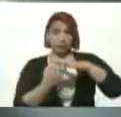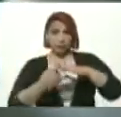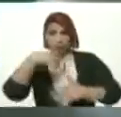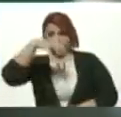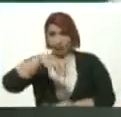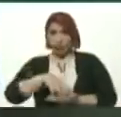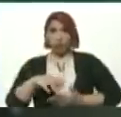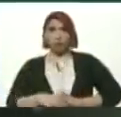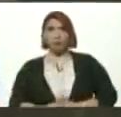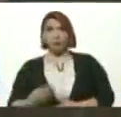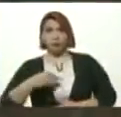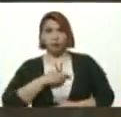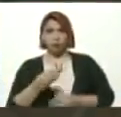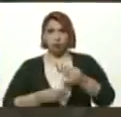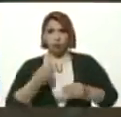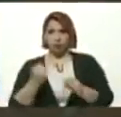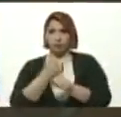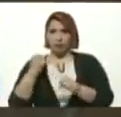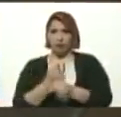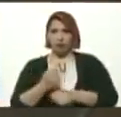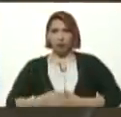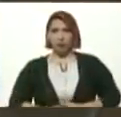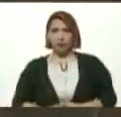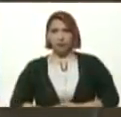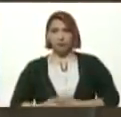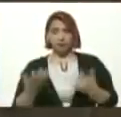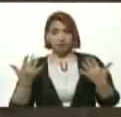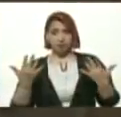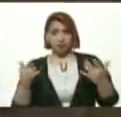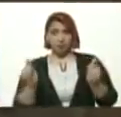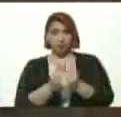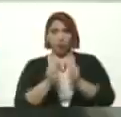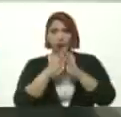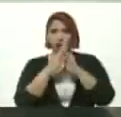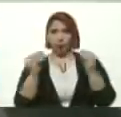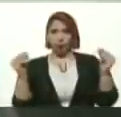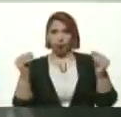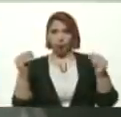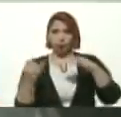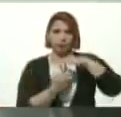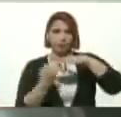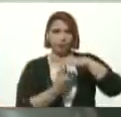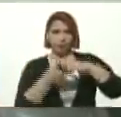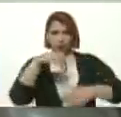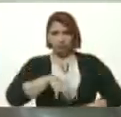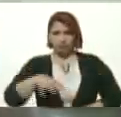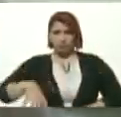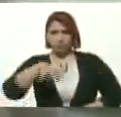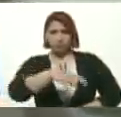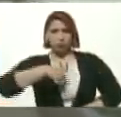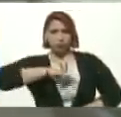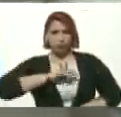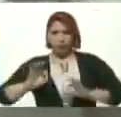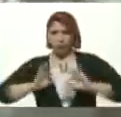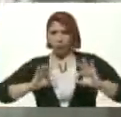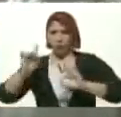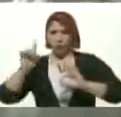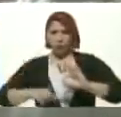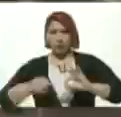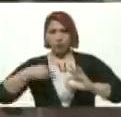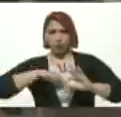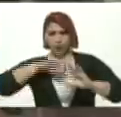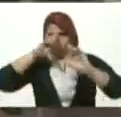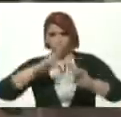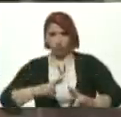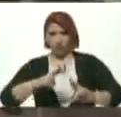Hemos estado Hemos De la mano Con todos los entes En las instancias Y hemos manejado Y hemos cumplido